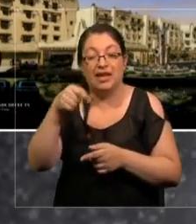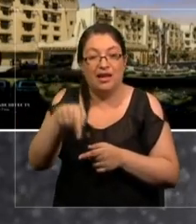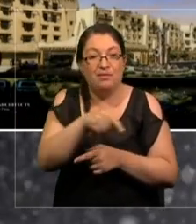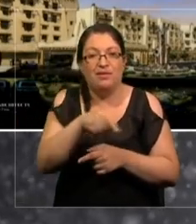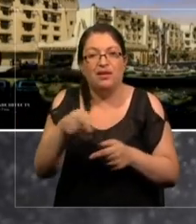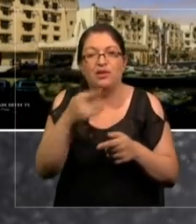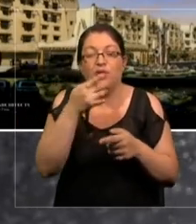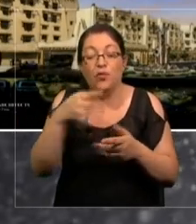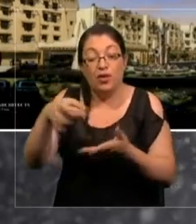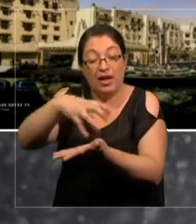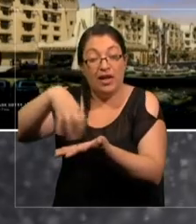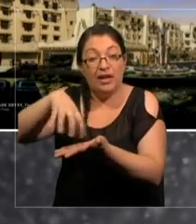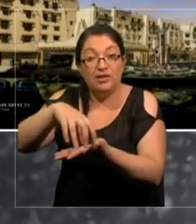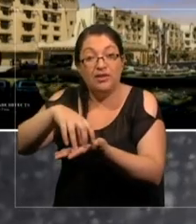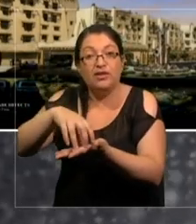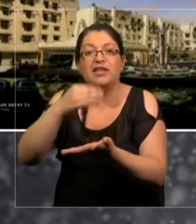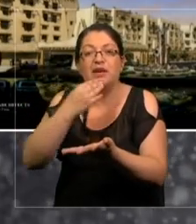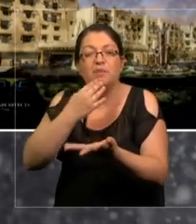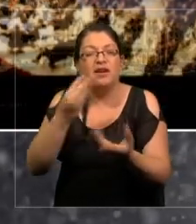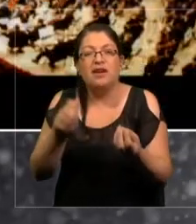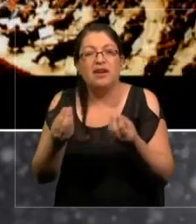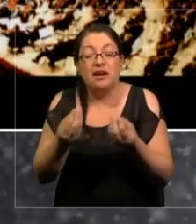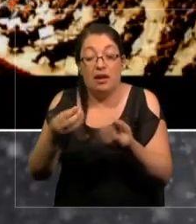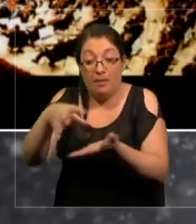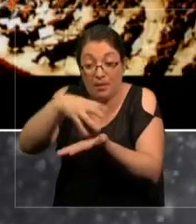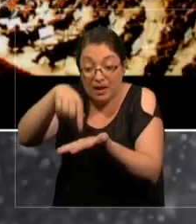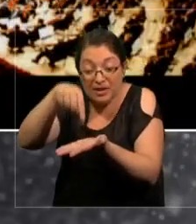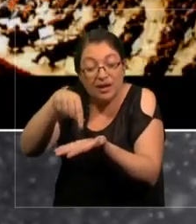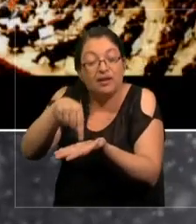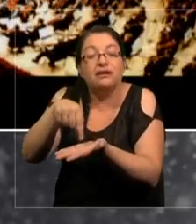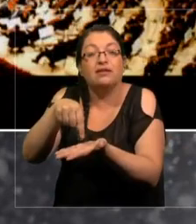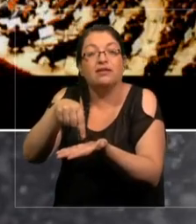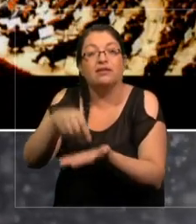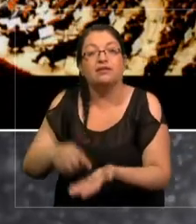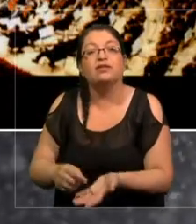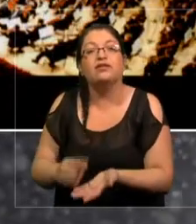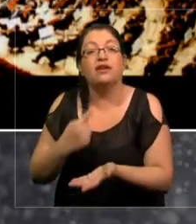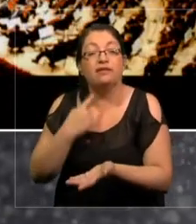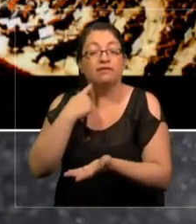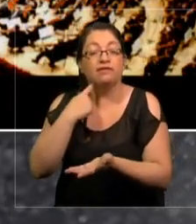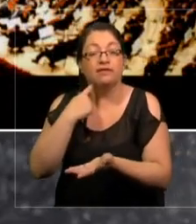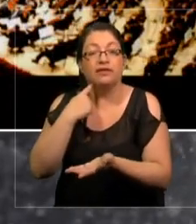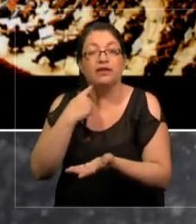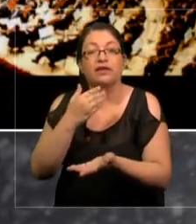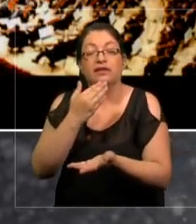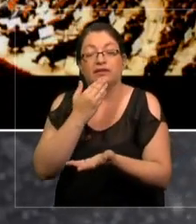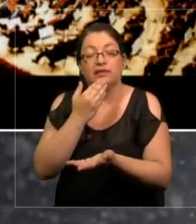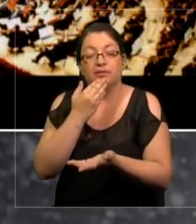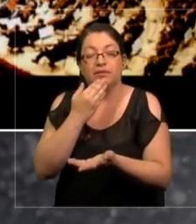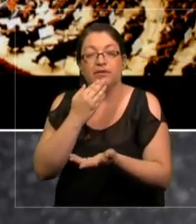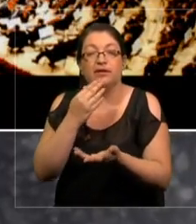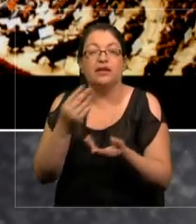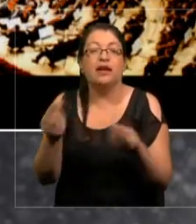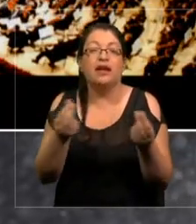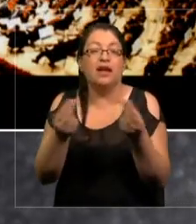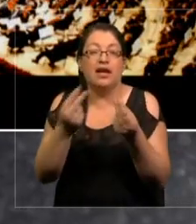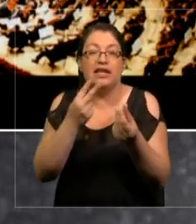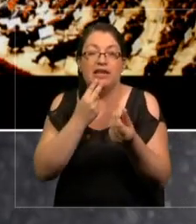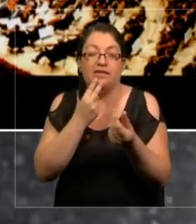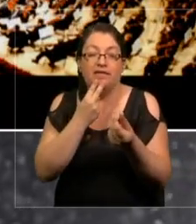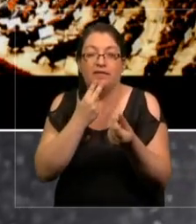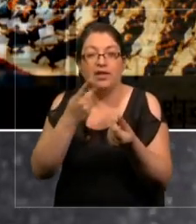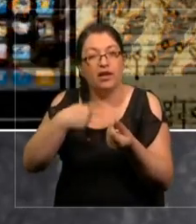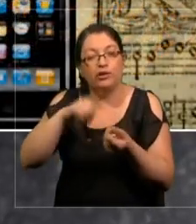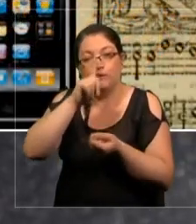las ciudades y los fenómenos que ocurren en las ciudades impactan la calidad de vida a la que estamos